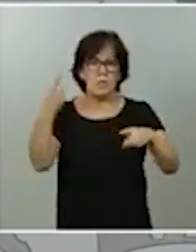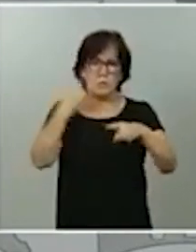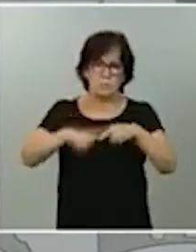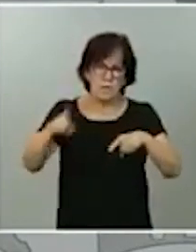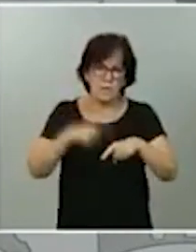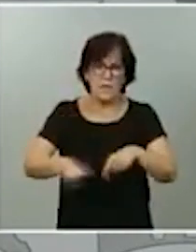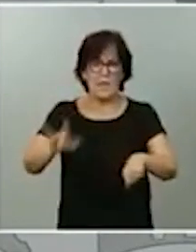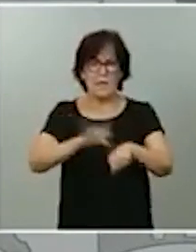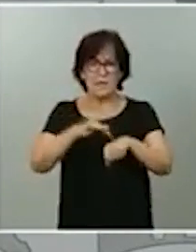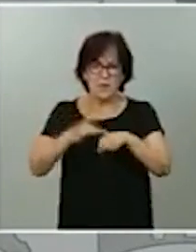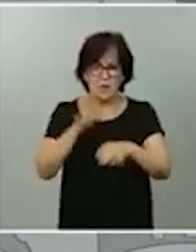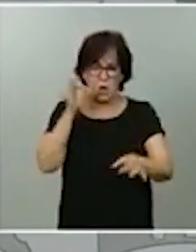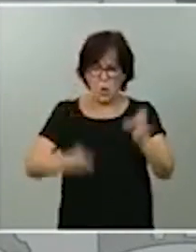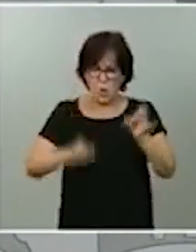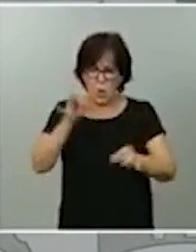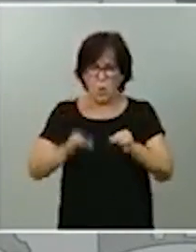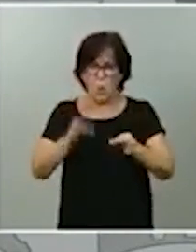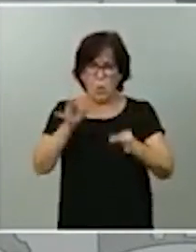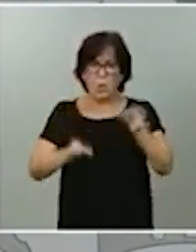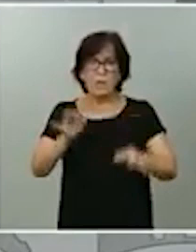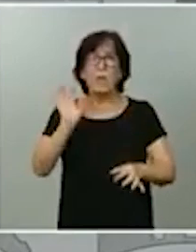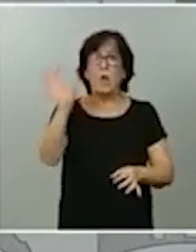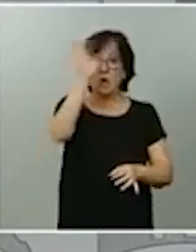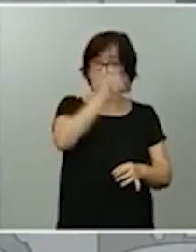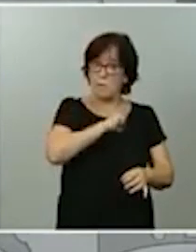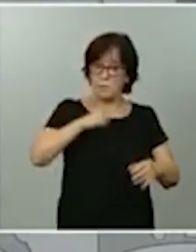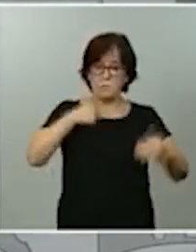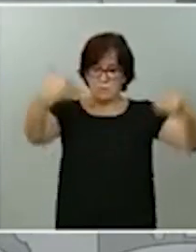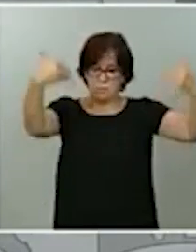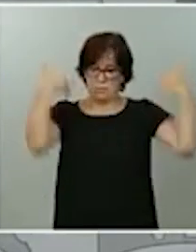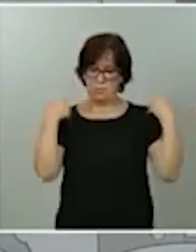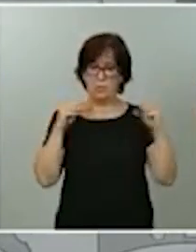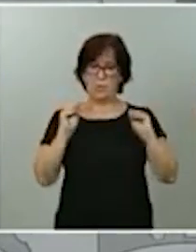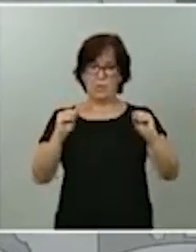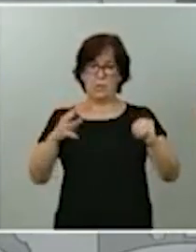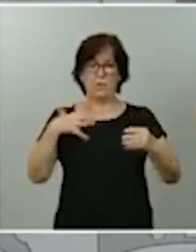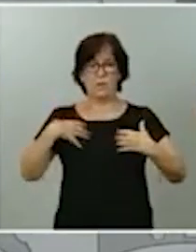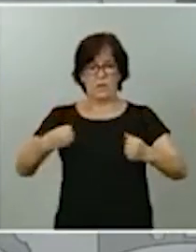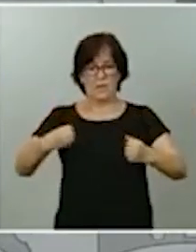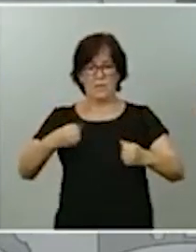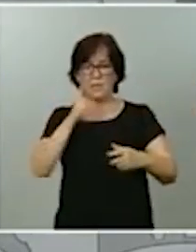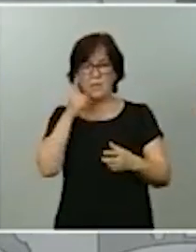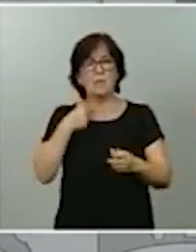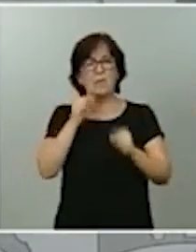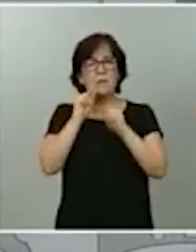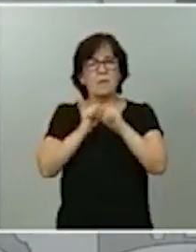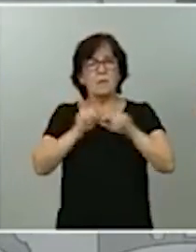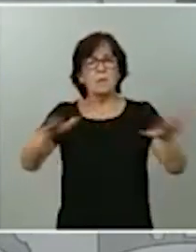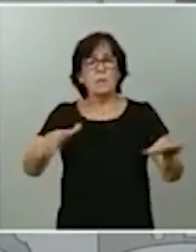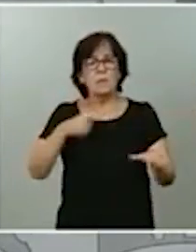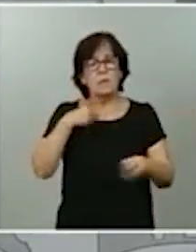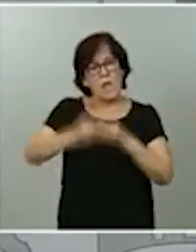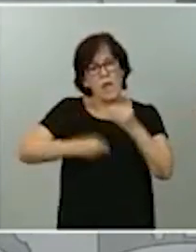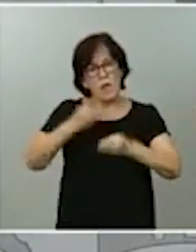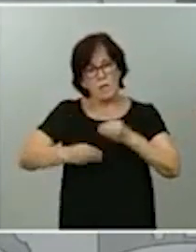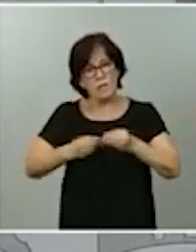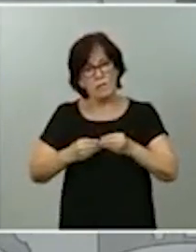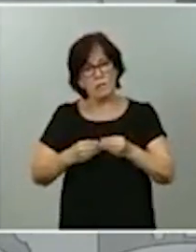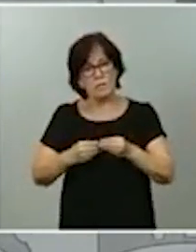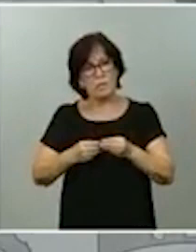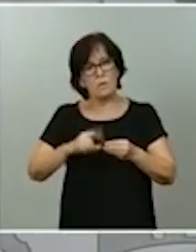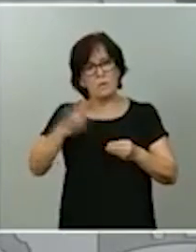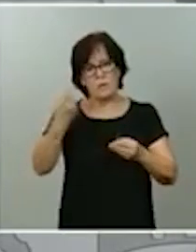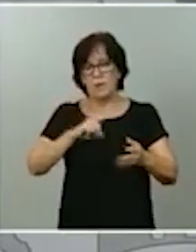a las comunidades autónomas que son las competentes en el ámbito sanitario para hacer frente a la pandemia, ejerciendo, en consecuencia, la plenitud de sus